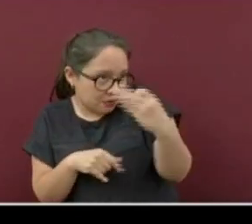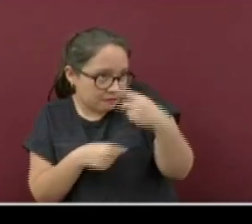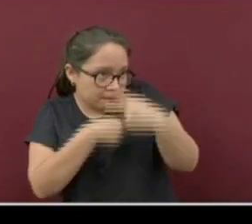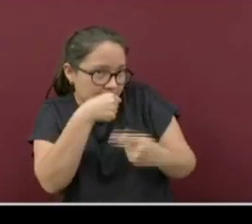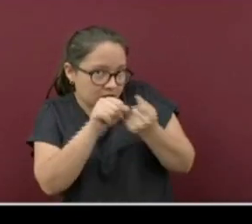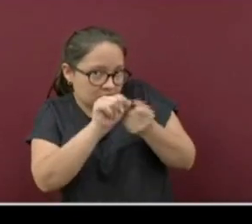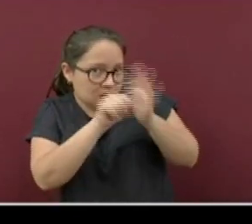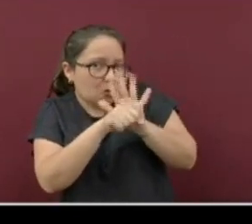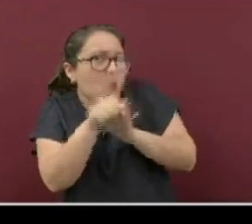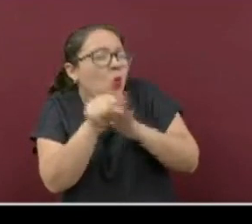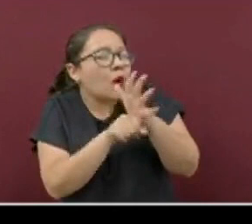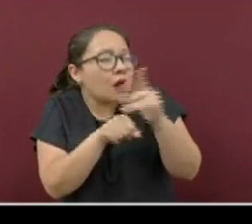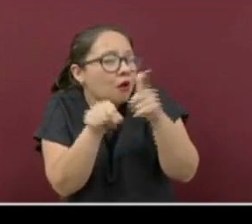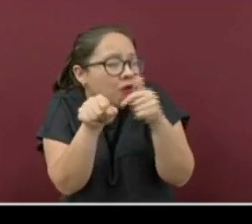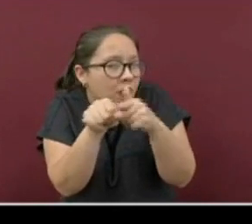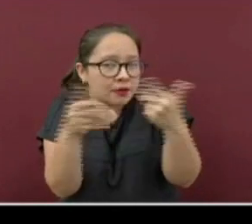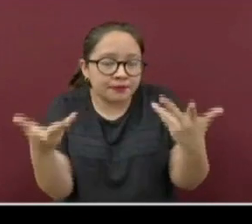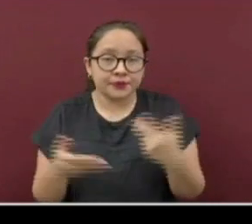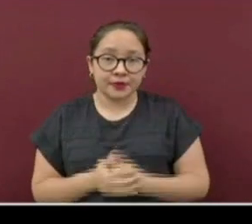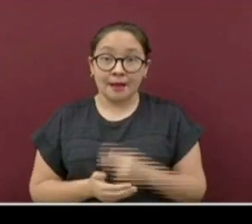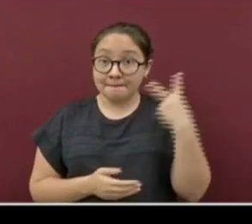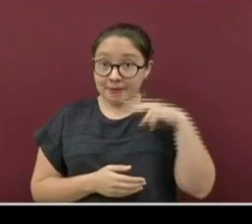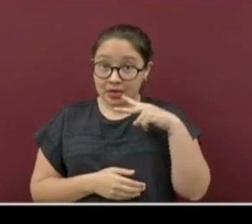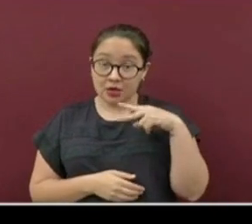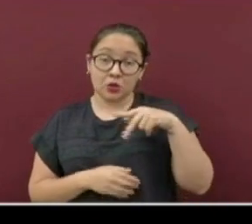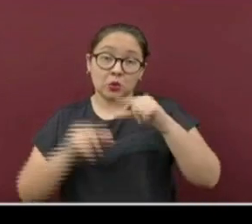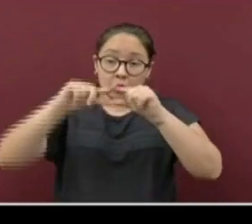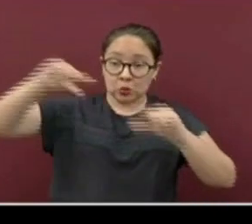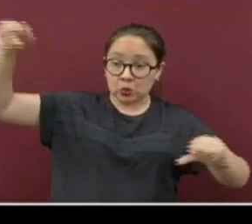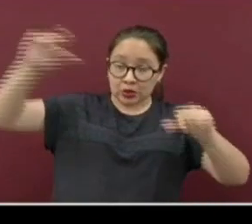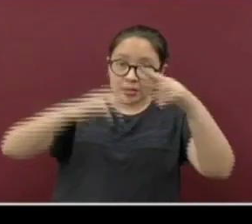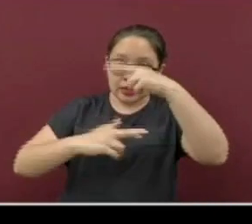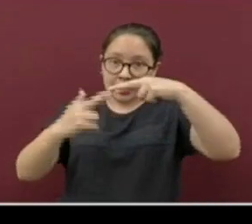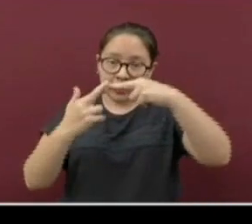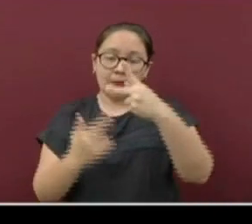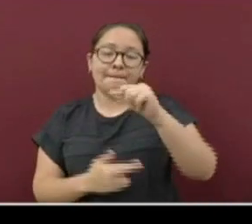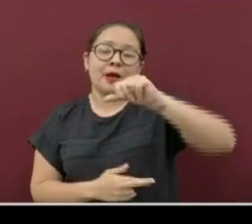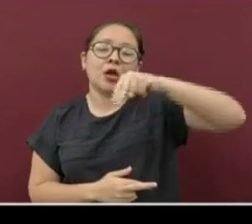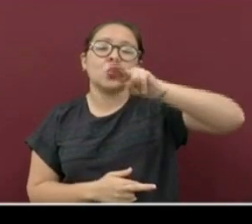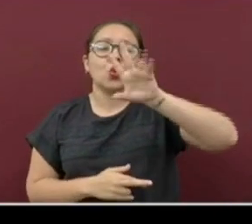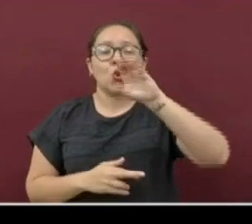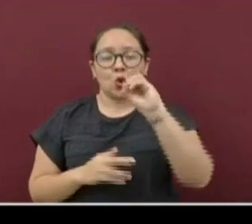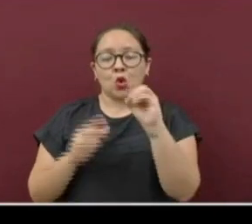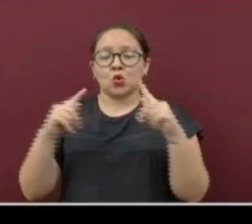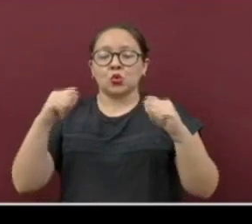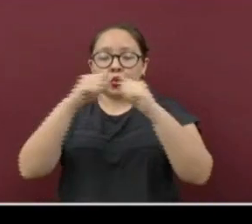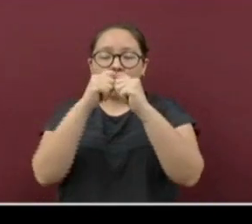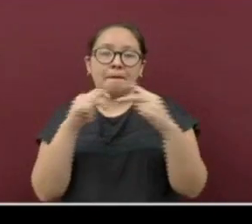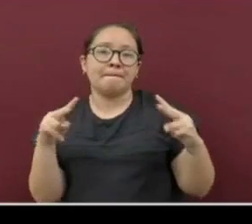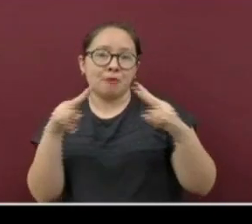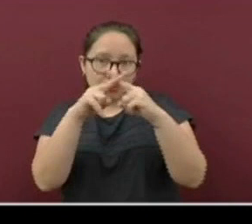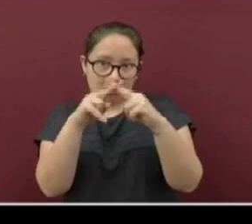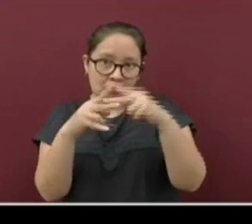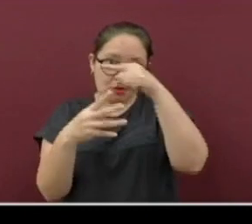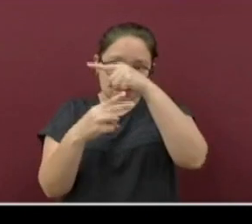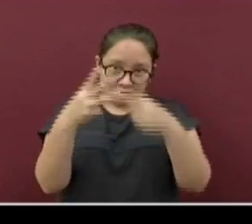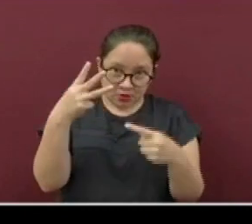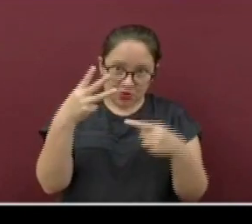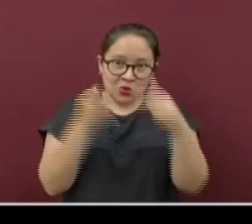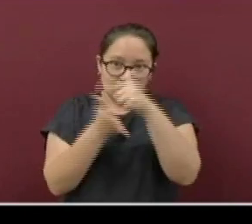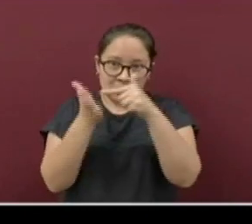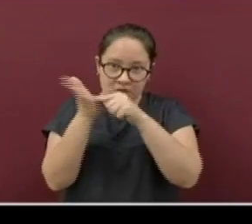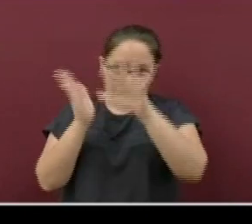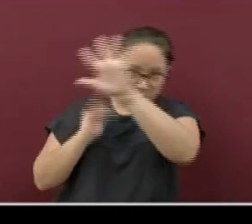riesgo epidémico. Para la región de Pánuco, Tuxpan y Poza Rica, se aprecia cómo estas dos últimas